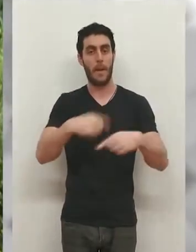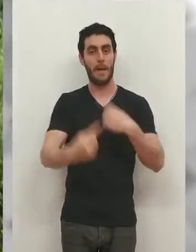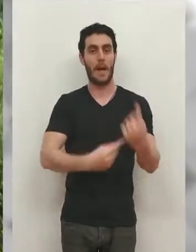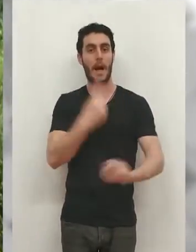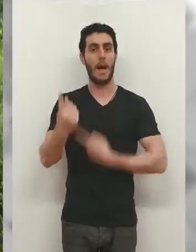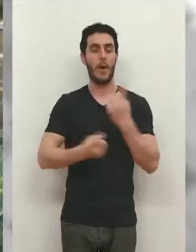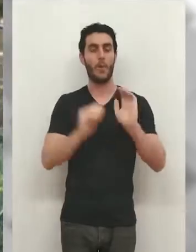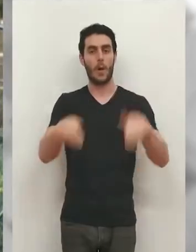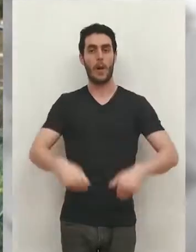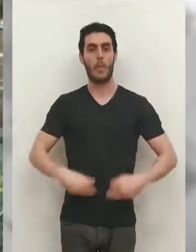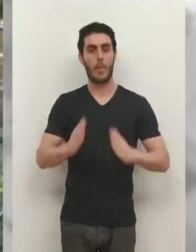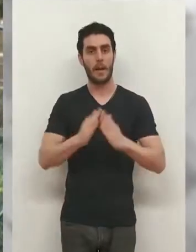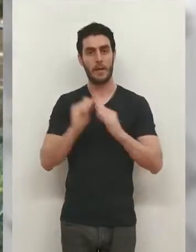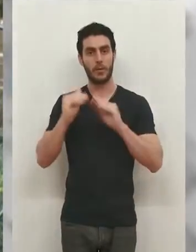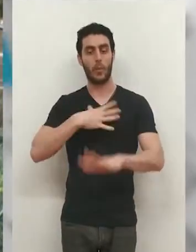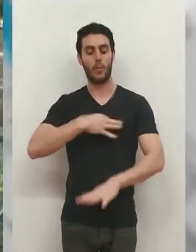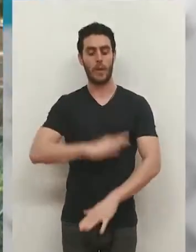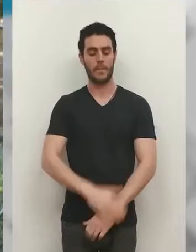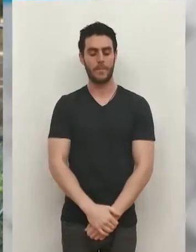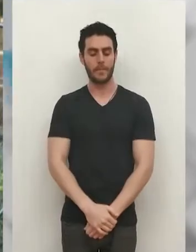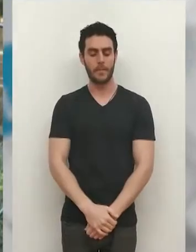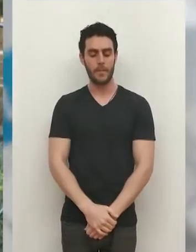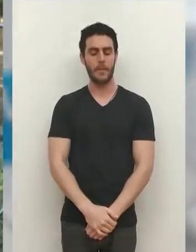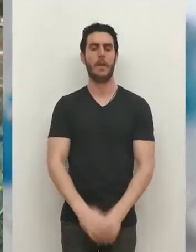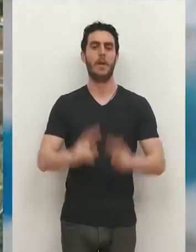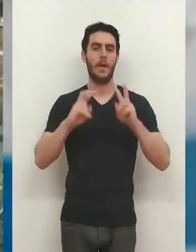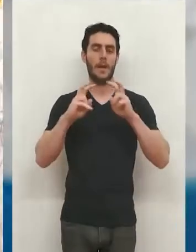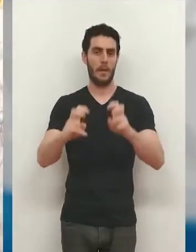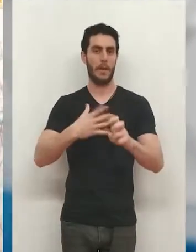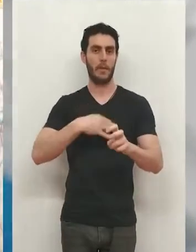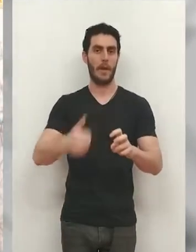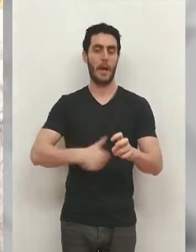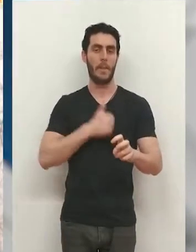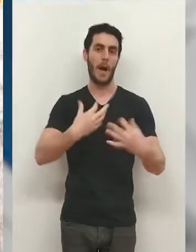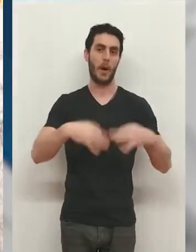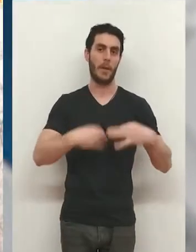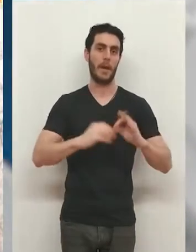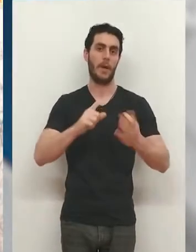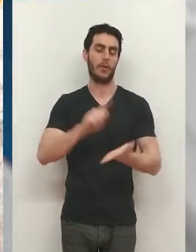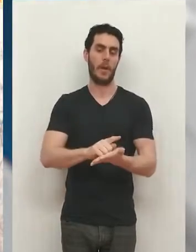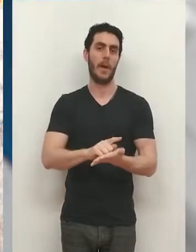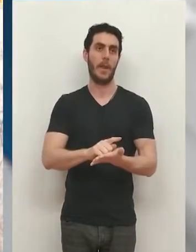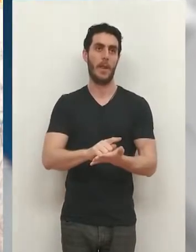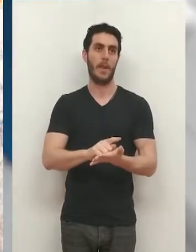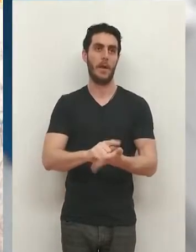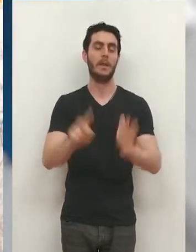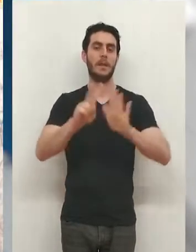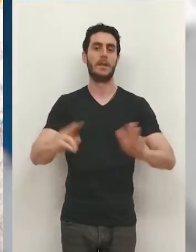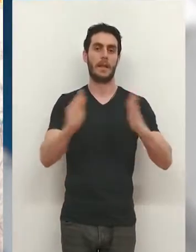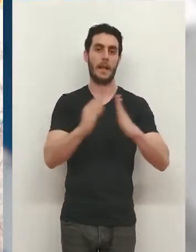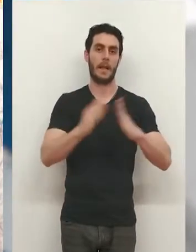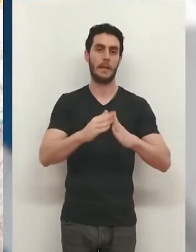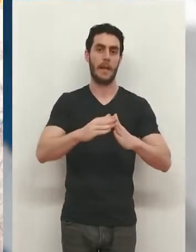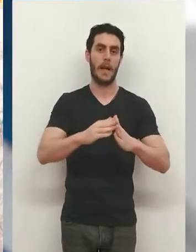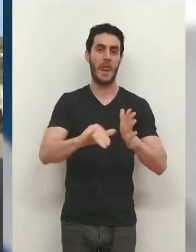algunas familias puedan regresar a sus casas. Inicialmente las que tienen más probabilidad de volver a la normalidad son las siete